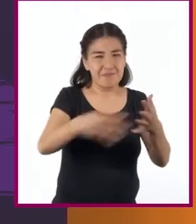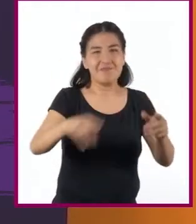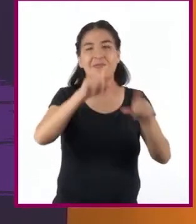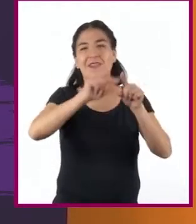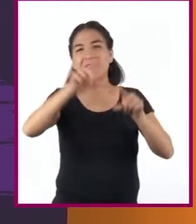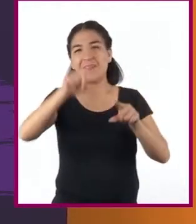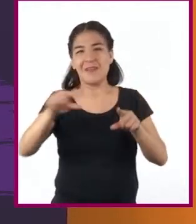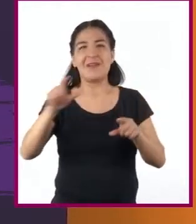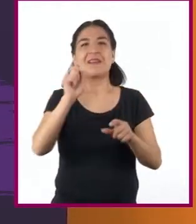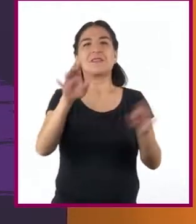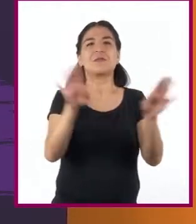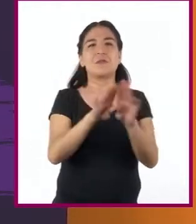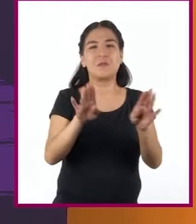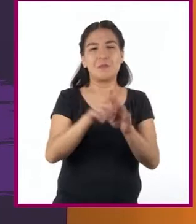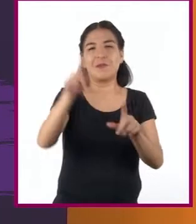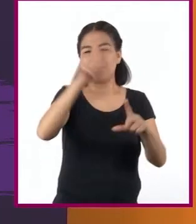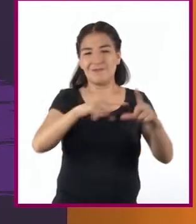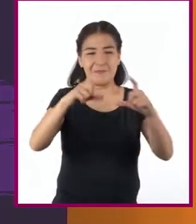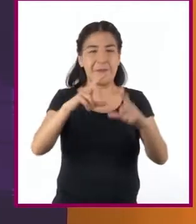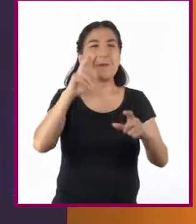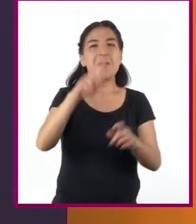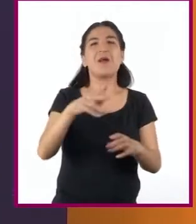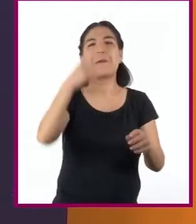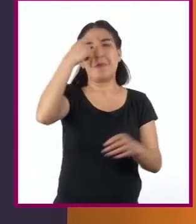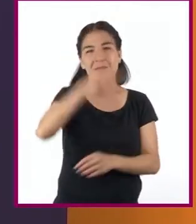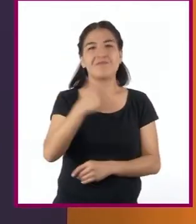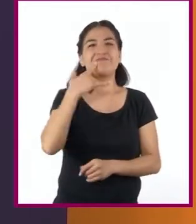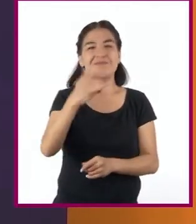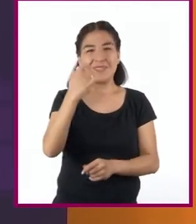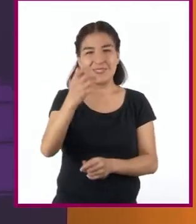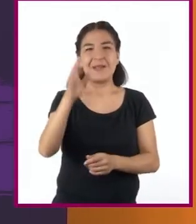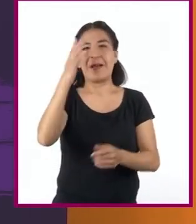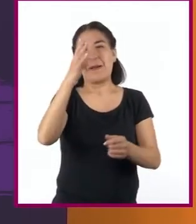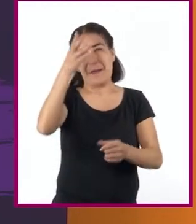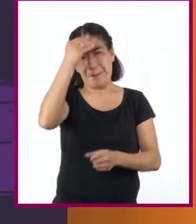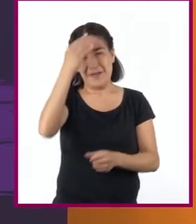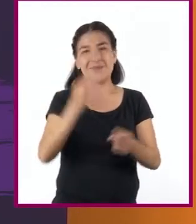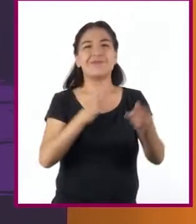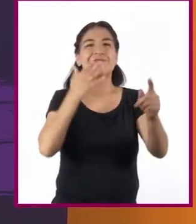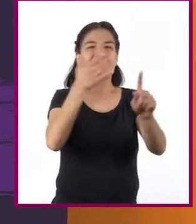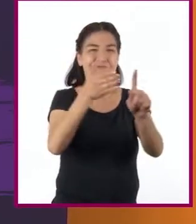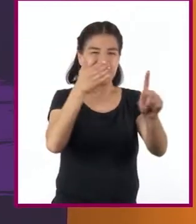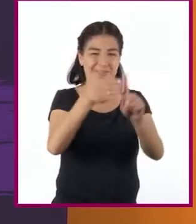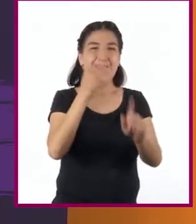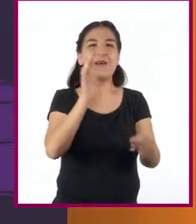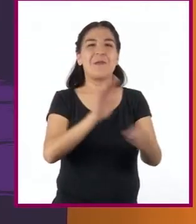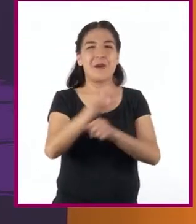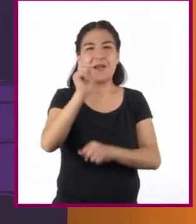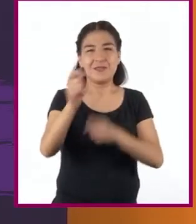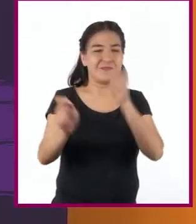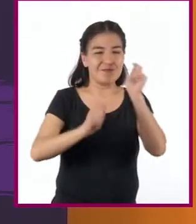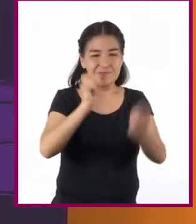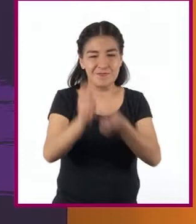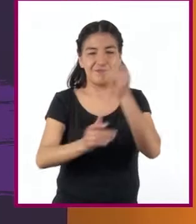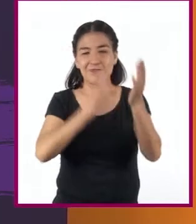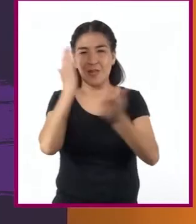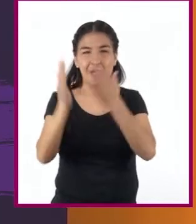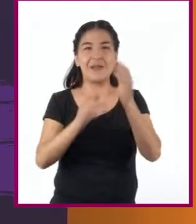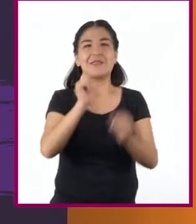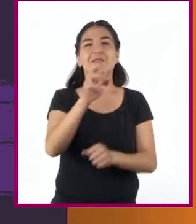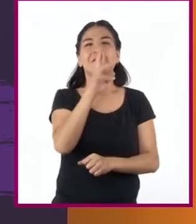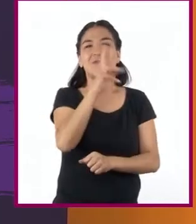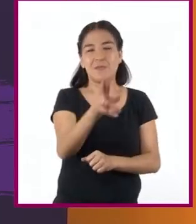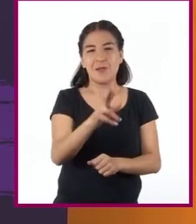como parte del proceso que se sigue para lograr el aprendizaje esperado, analiza, interpreta y organiza los